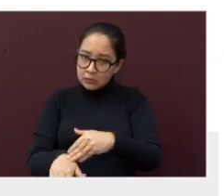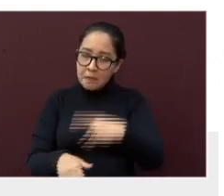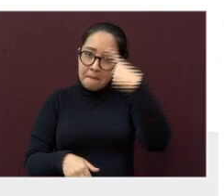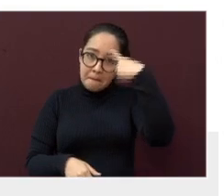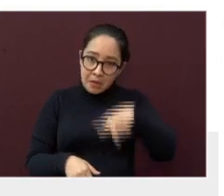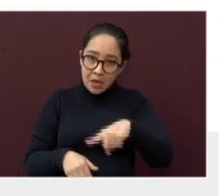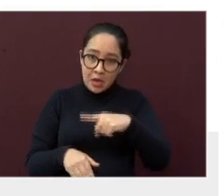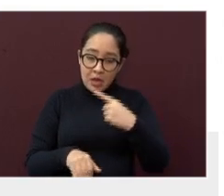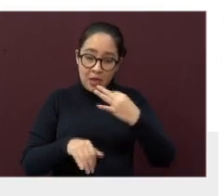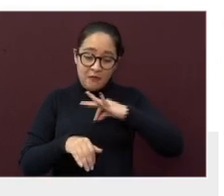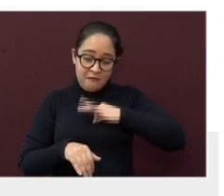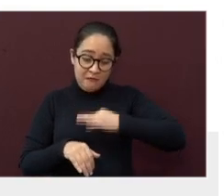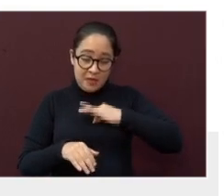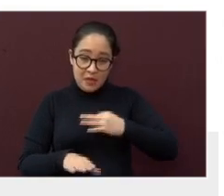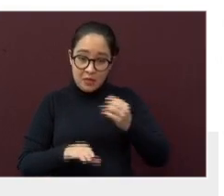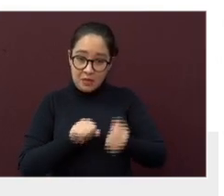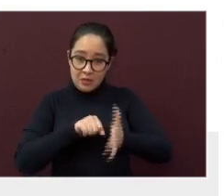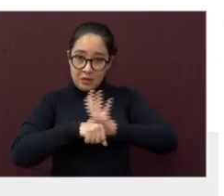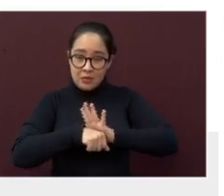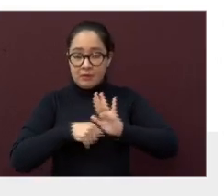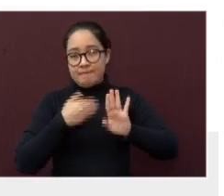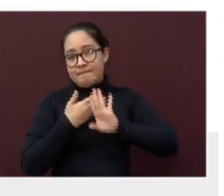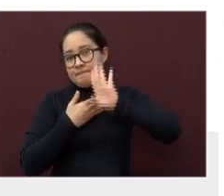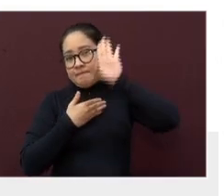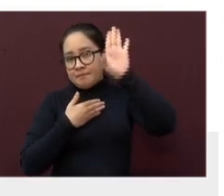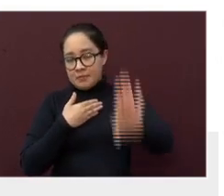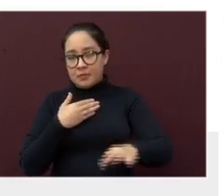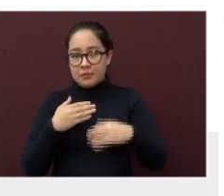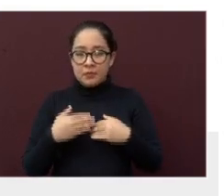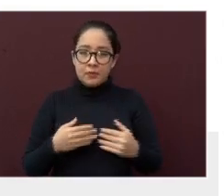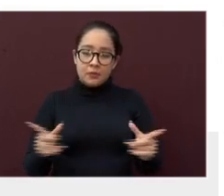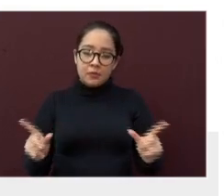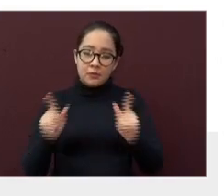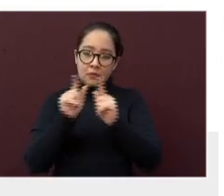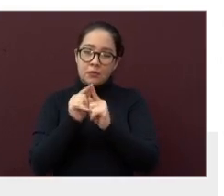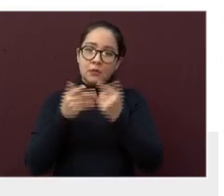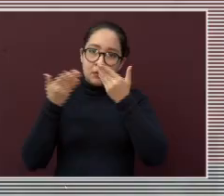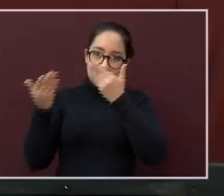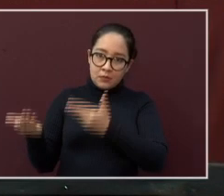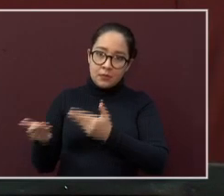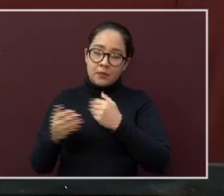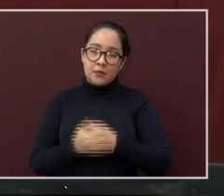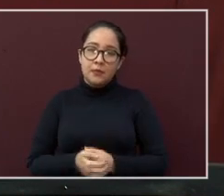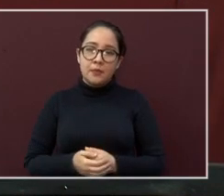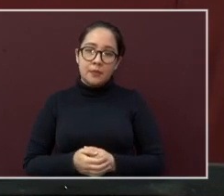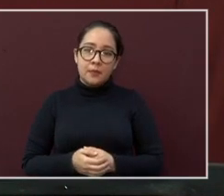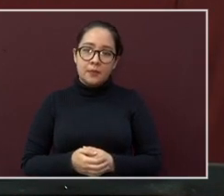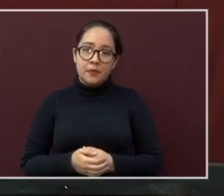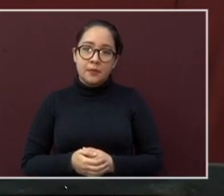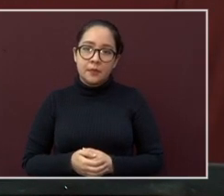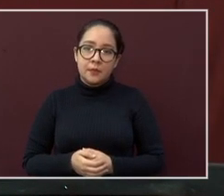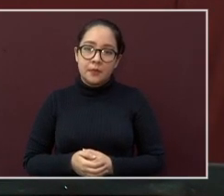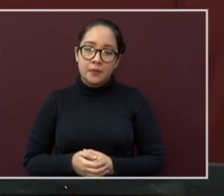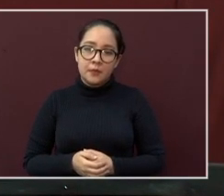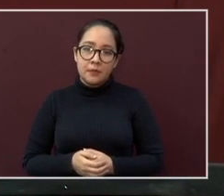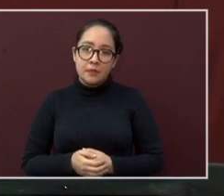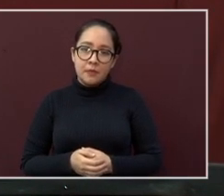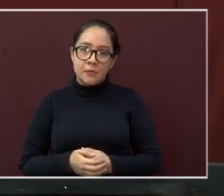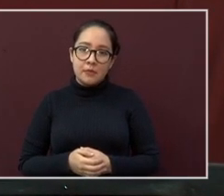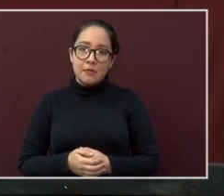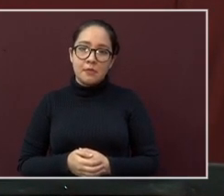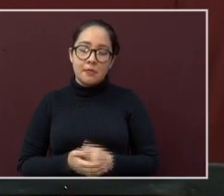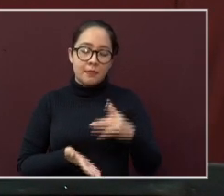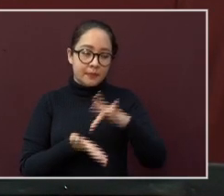de no adquirir la infección por SARS-CoV-2. Doctora Díaz del Castillo, su turno. Gracias, doctora.